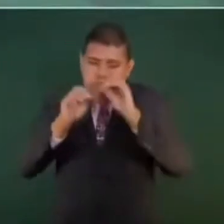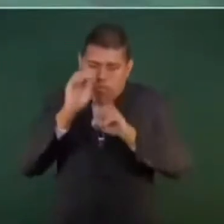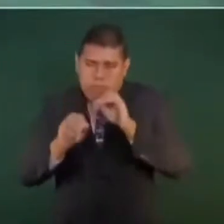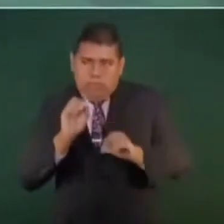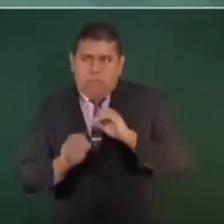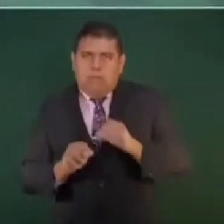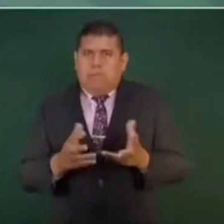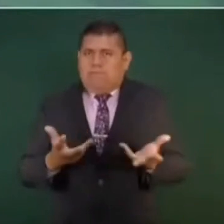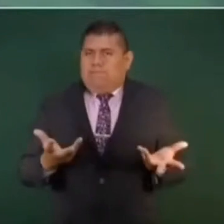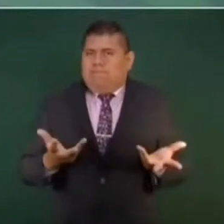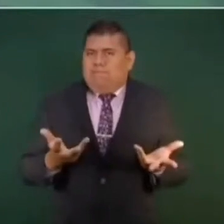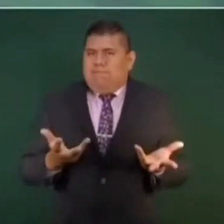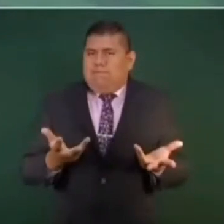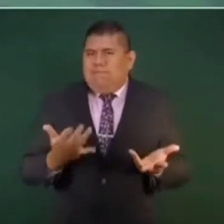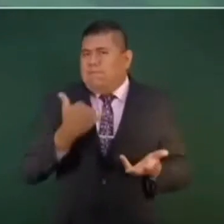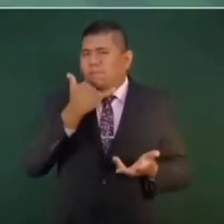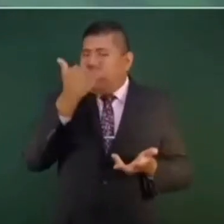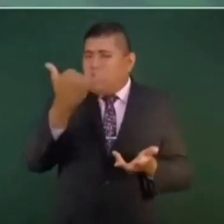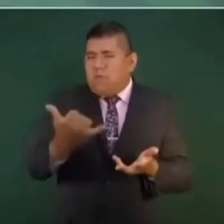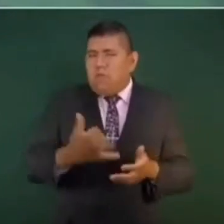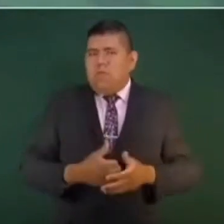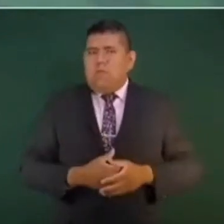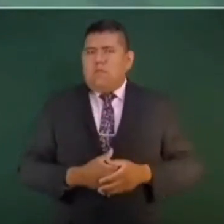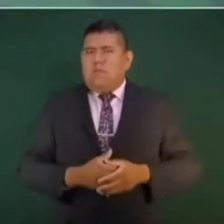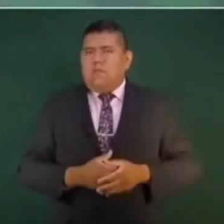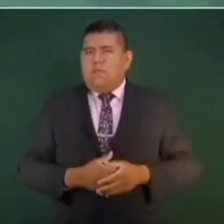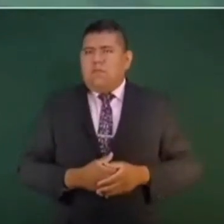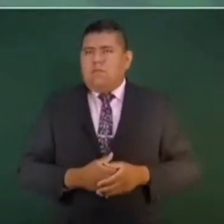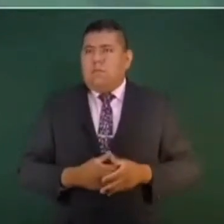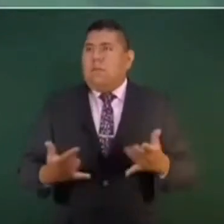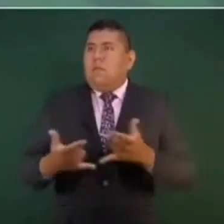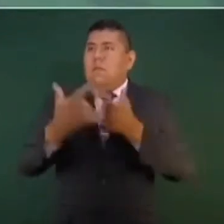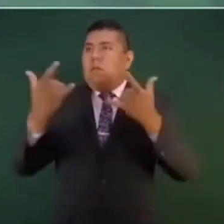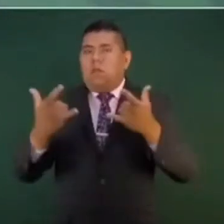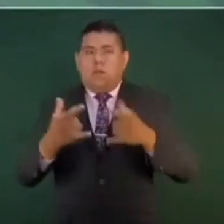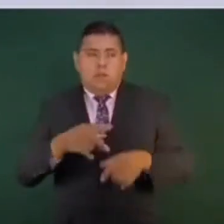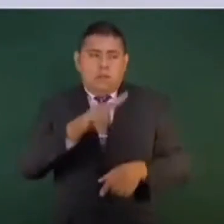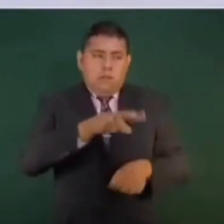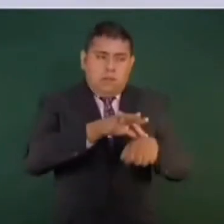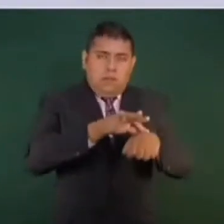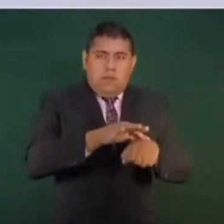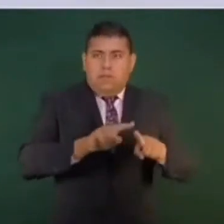situación que no tenía que ver con lo que sucedió